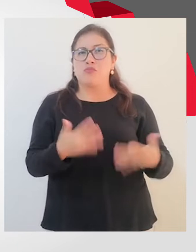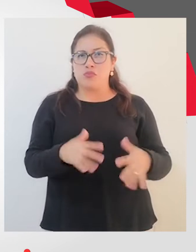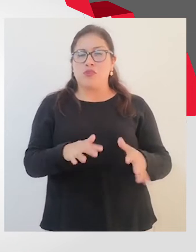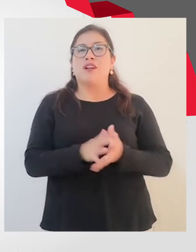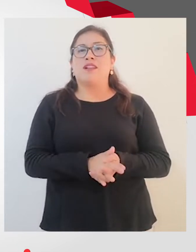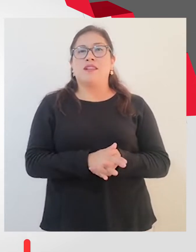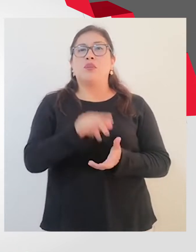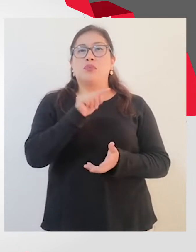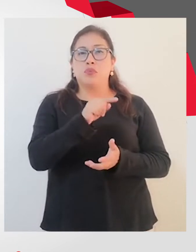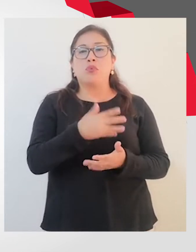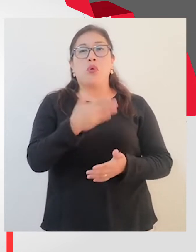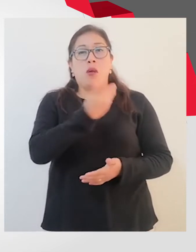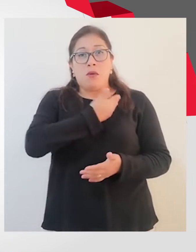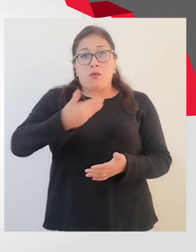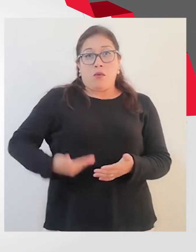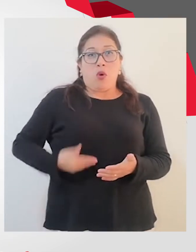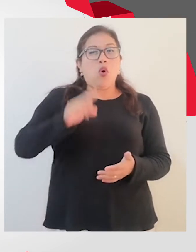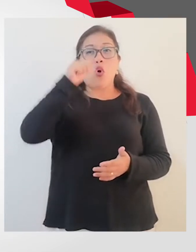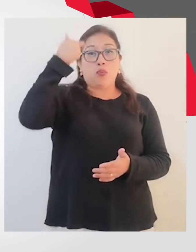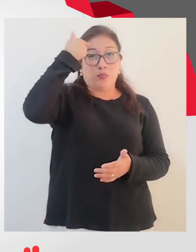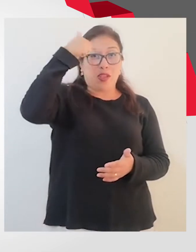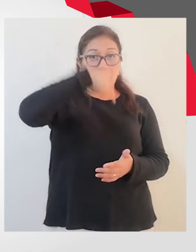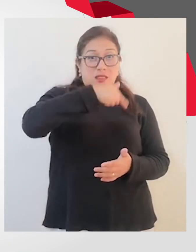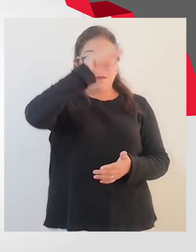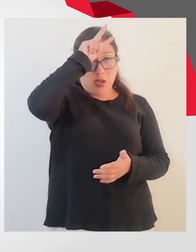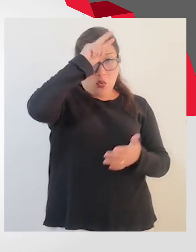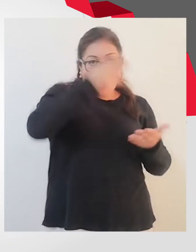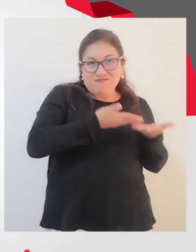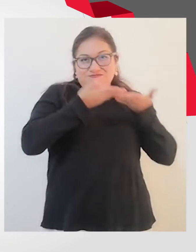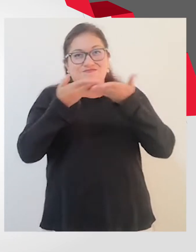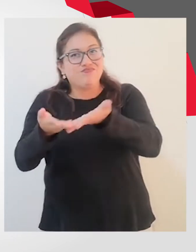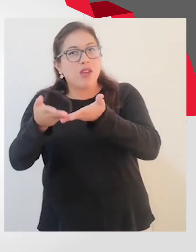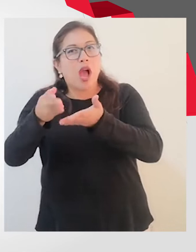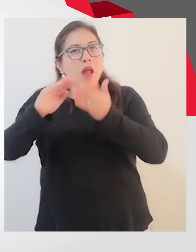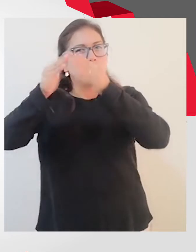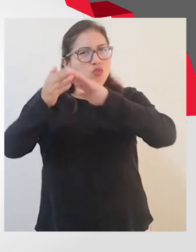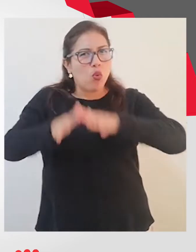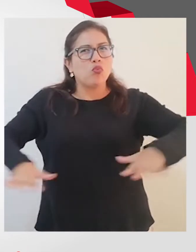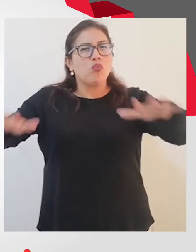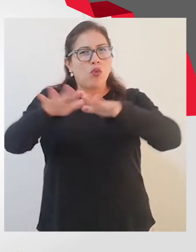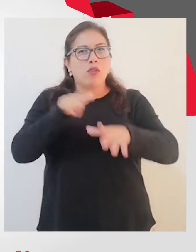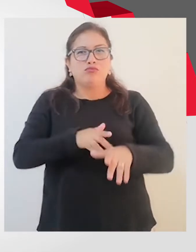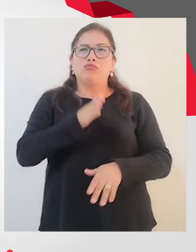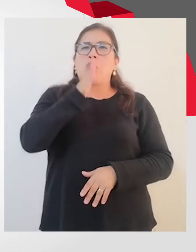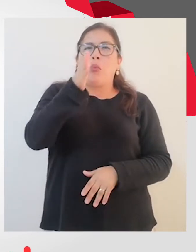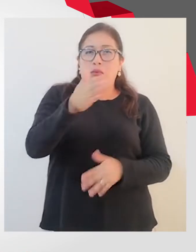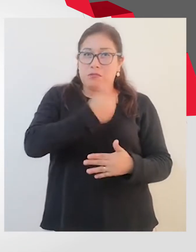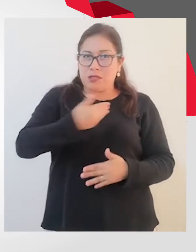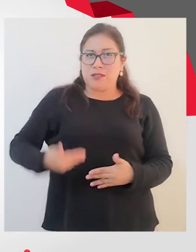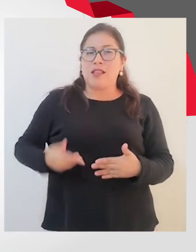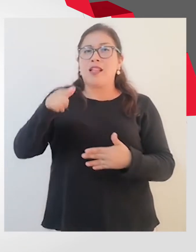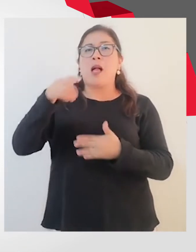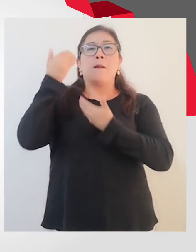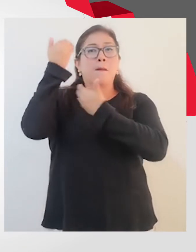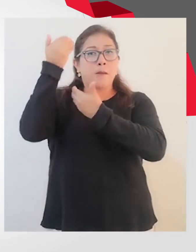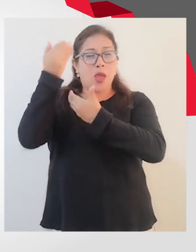llevando el Estado a la población. Esta vez ha estado en Piura, donde ha entregado muchísimos